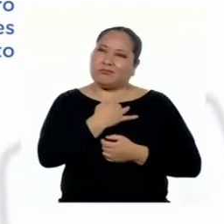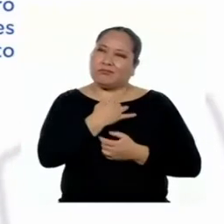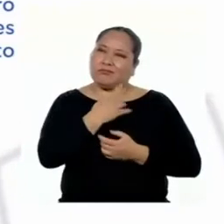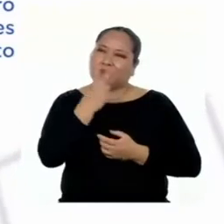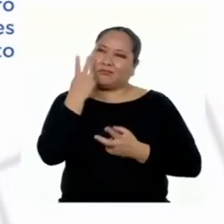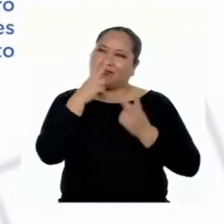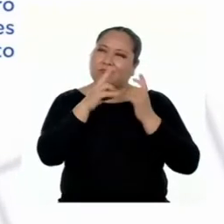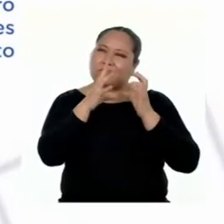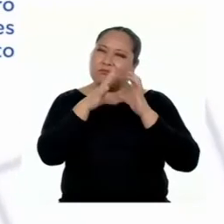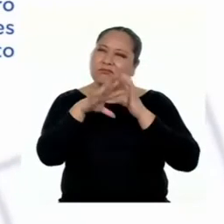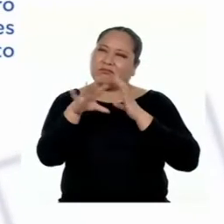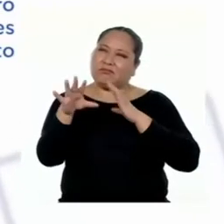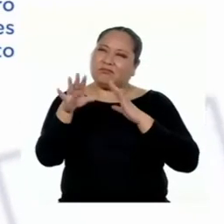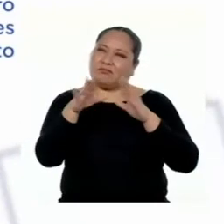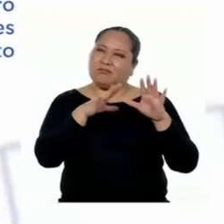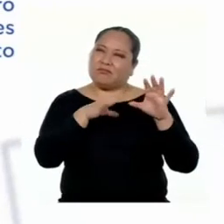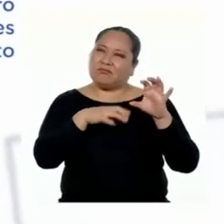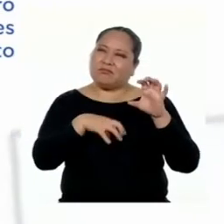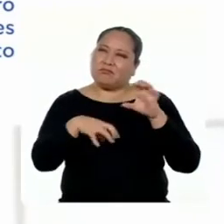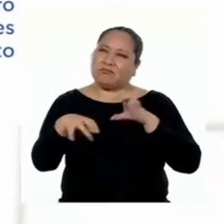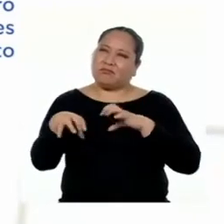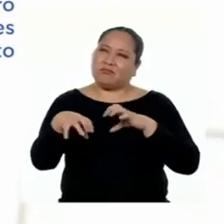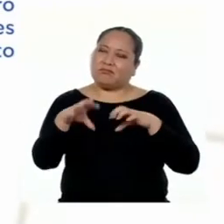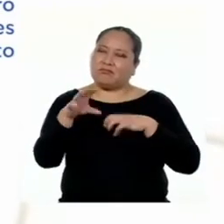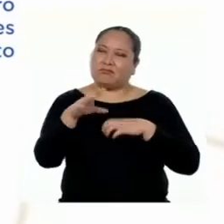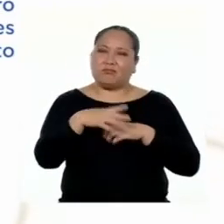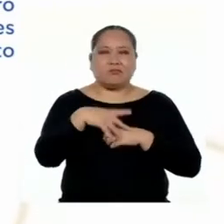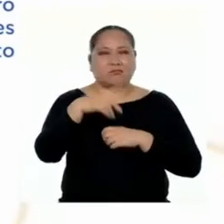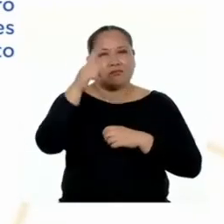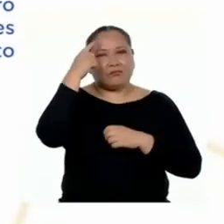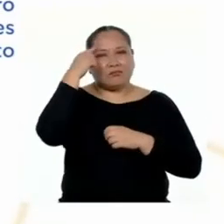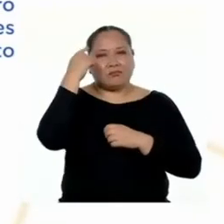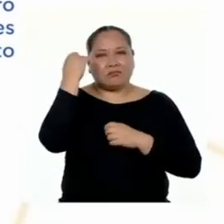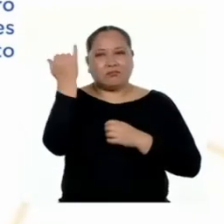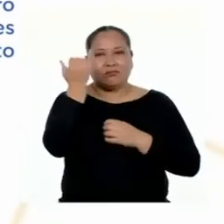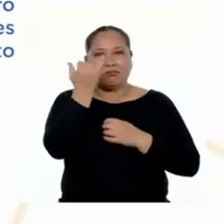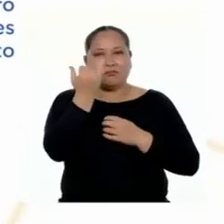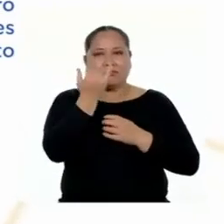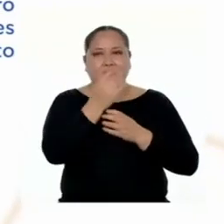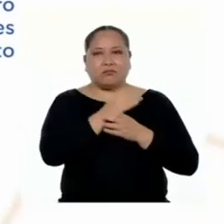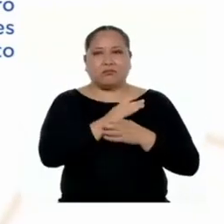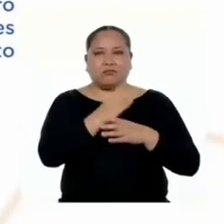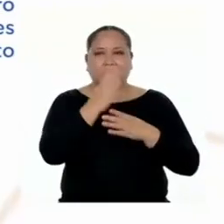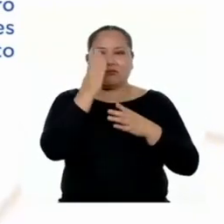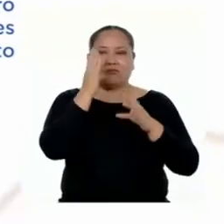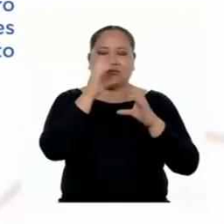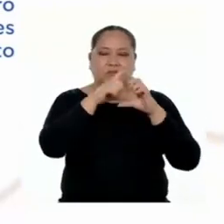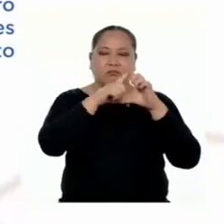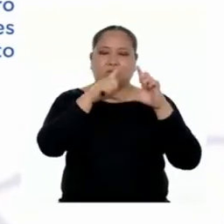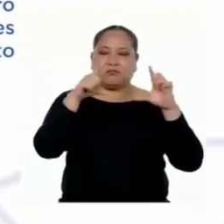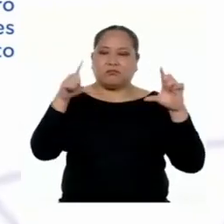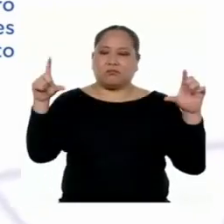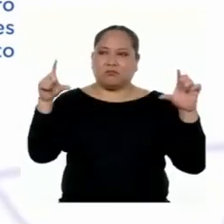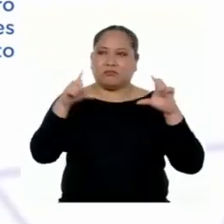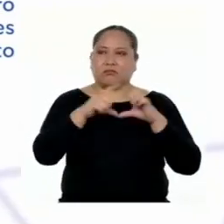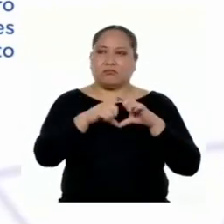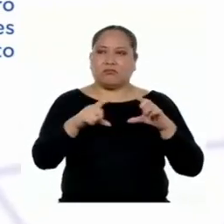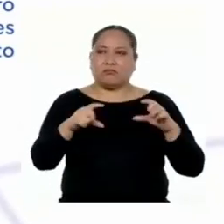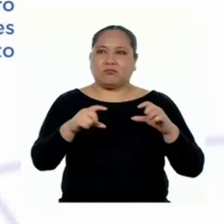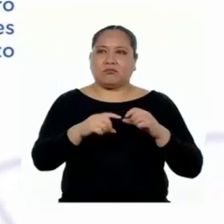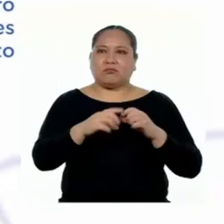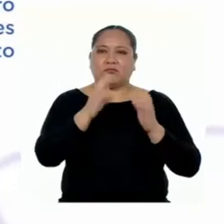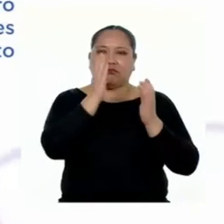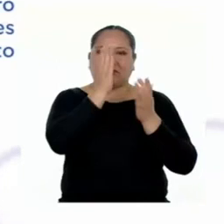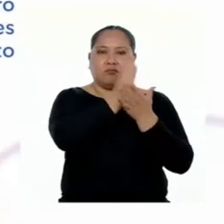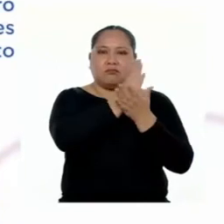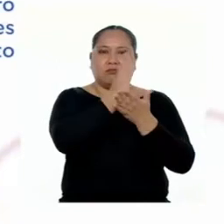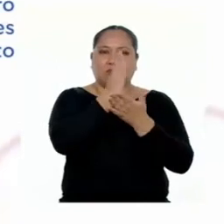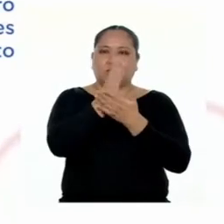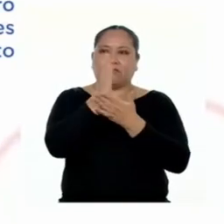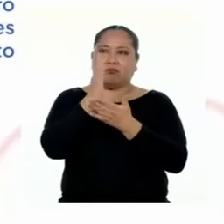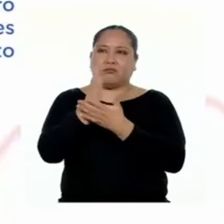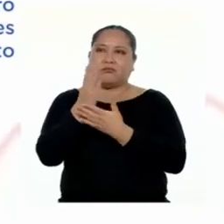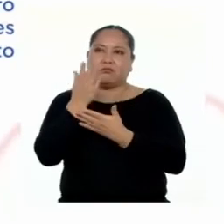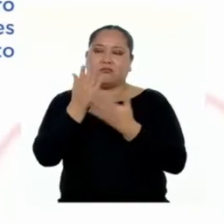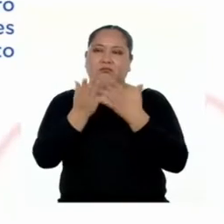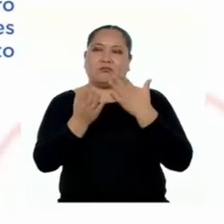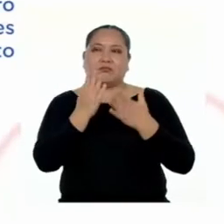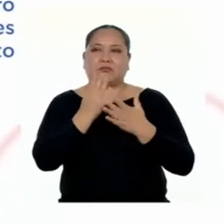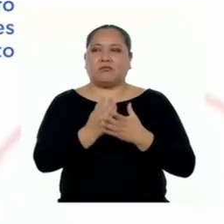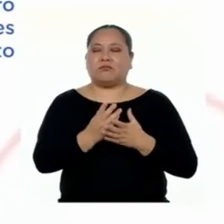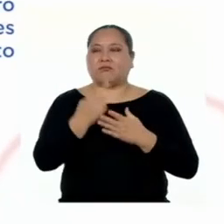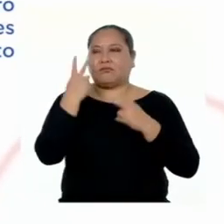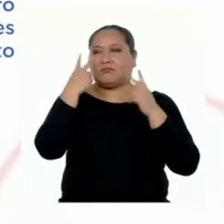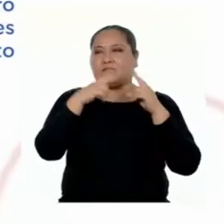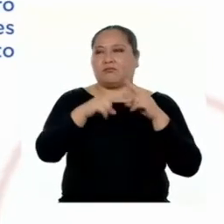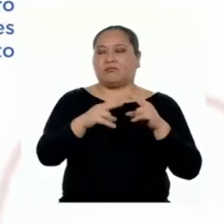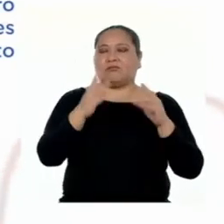poco desordenado. ¿Y qué pasa si haces una diagramación con franjas horizontales, como en filas? Quizá así